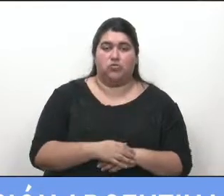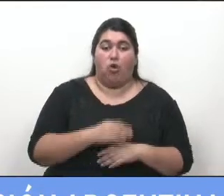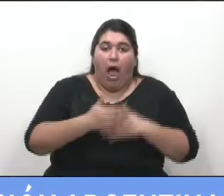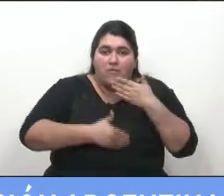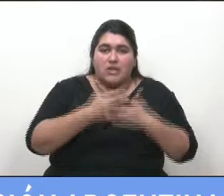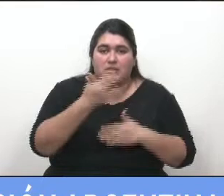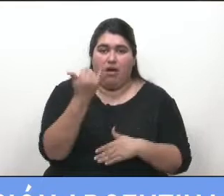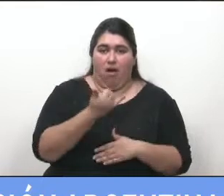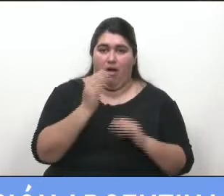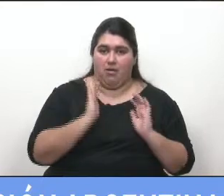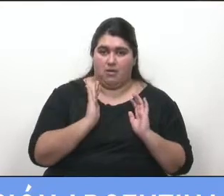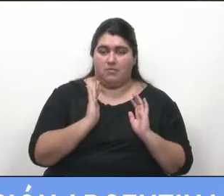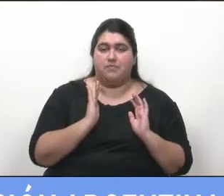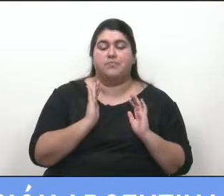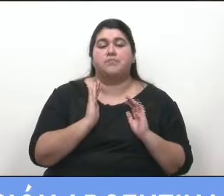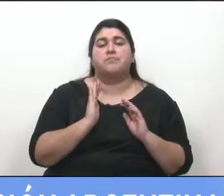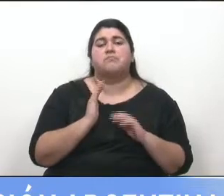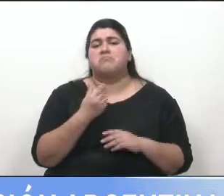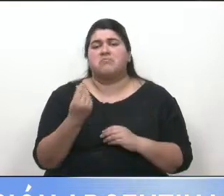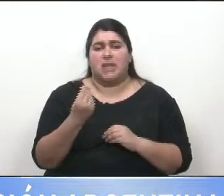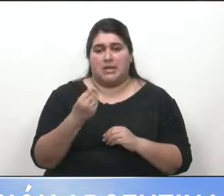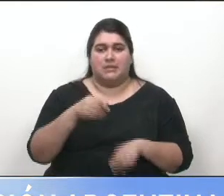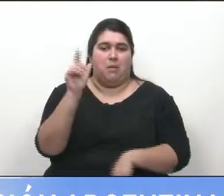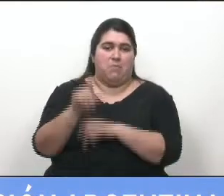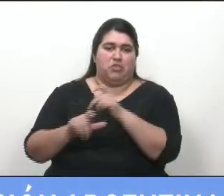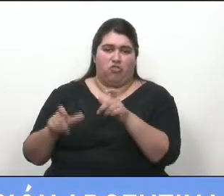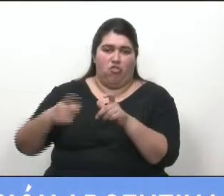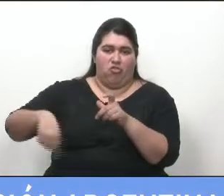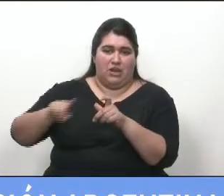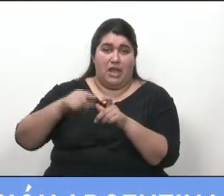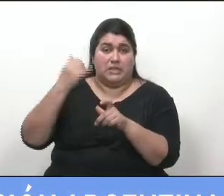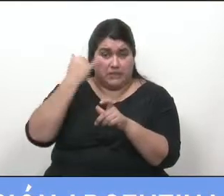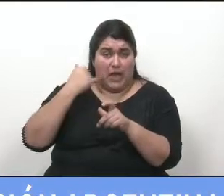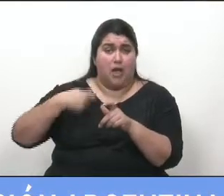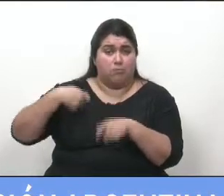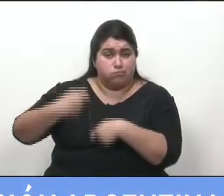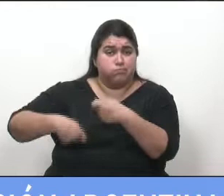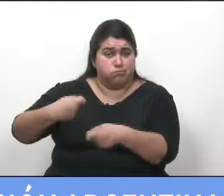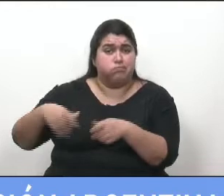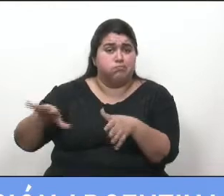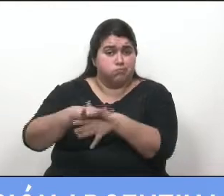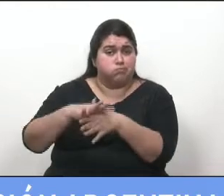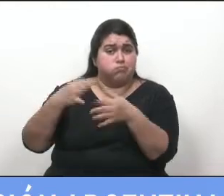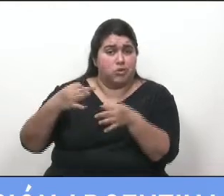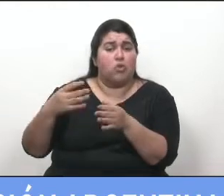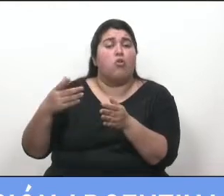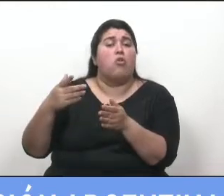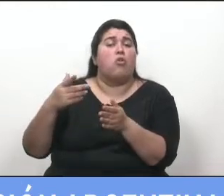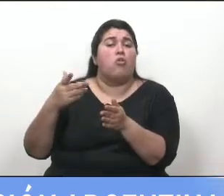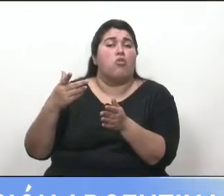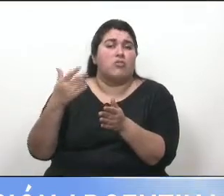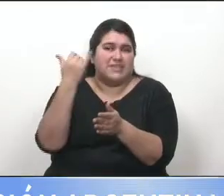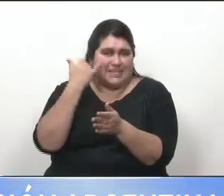señalara, está dirigido a los contribuyentes que se encuentran al día y en sus cumplimientos fiscales establece los